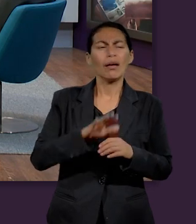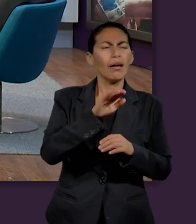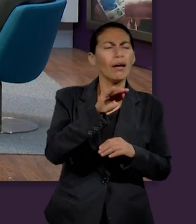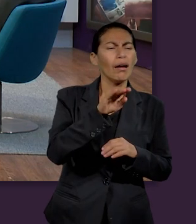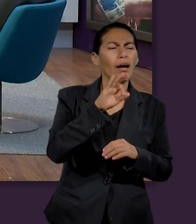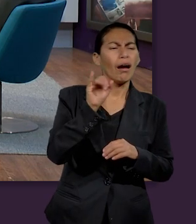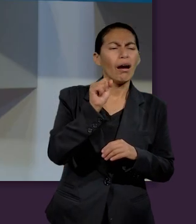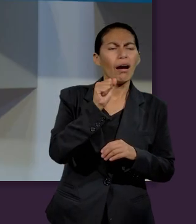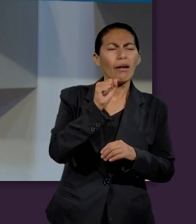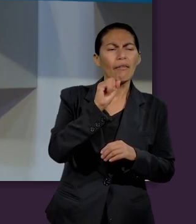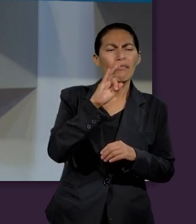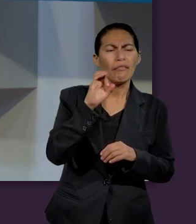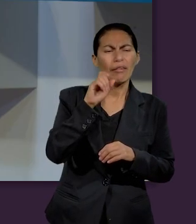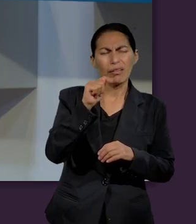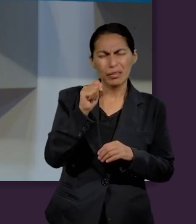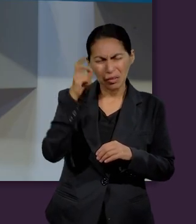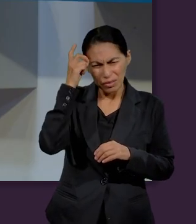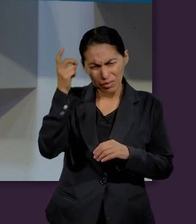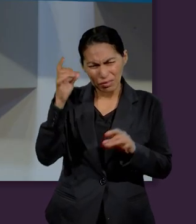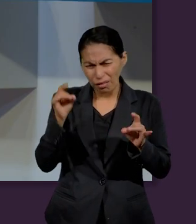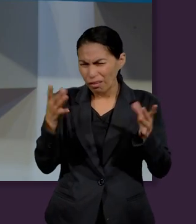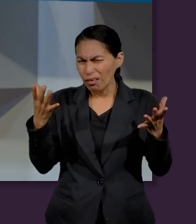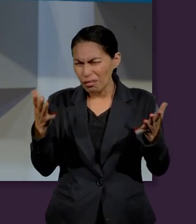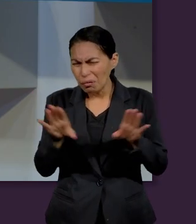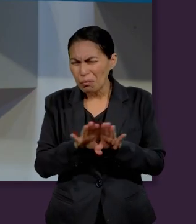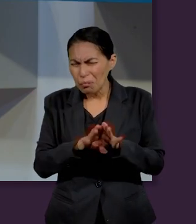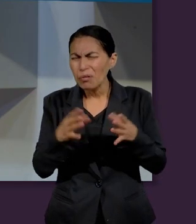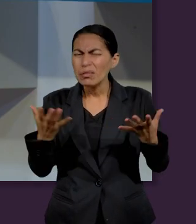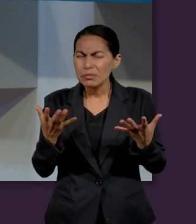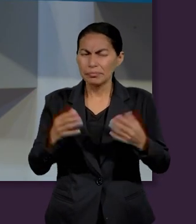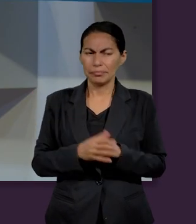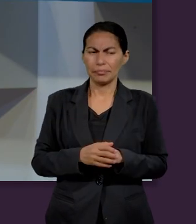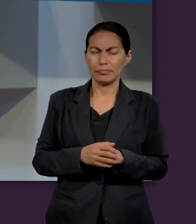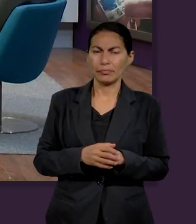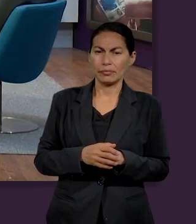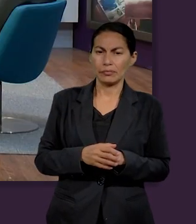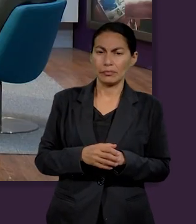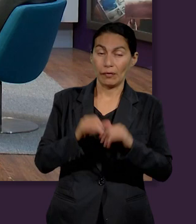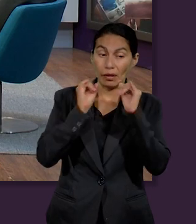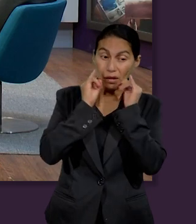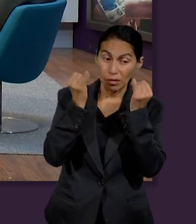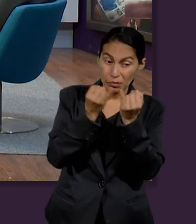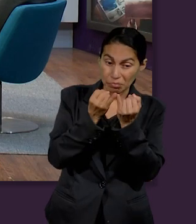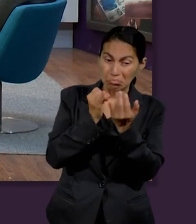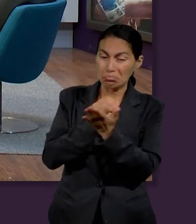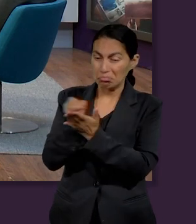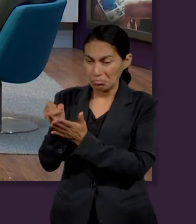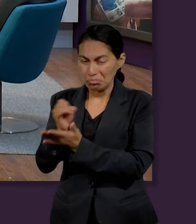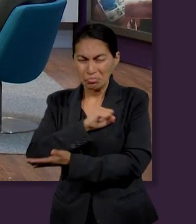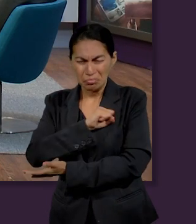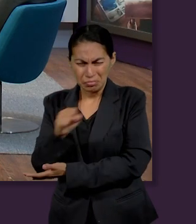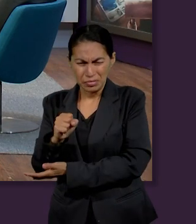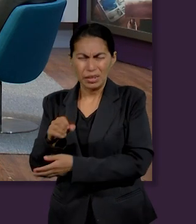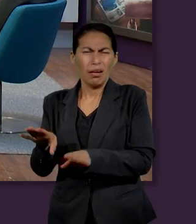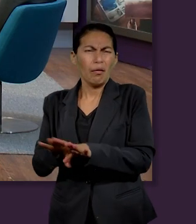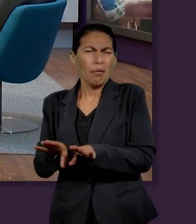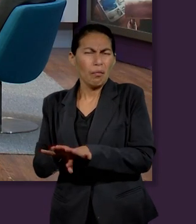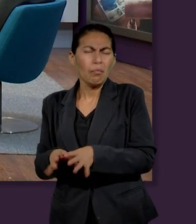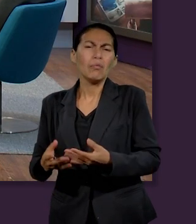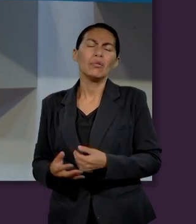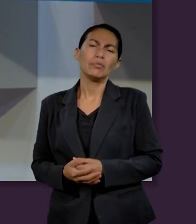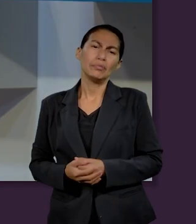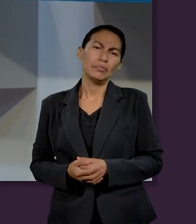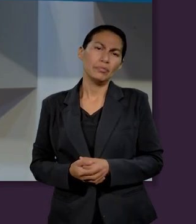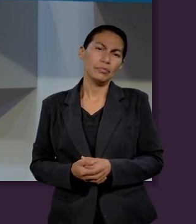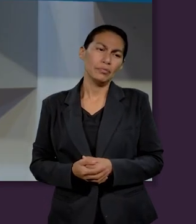Jafet ¿cómo actúa Dios en relación a esta mala decisión? ¿Cómo es que él